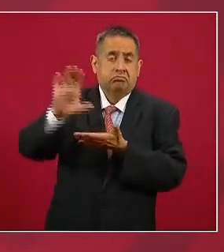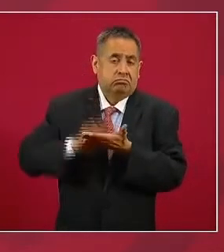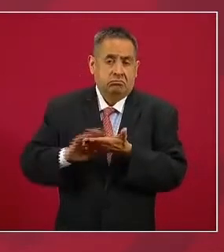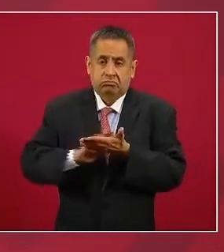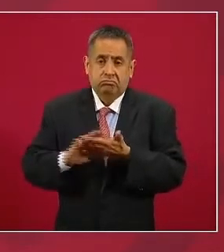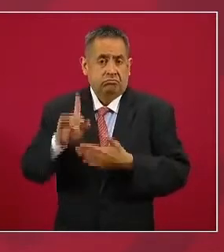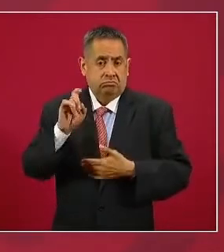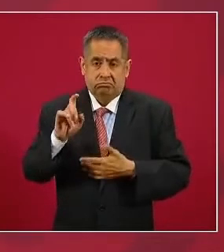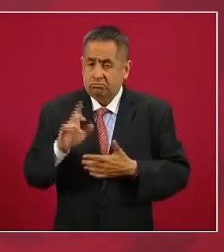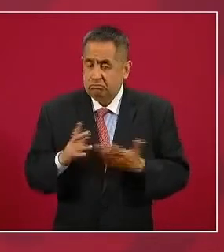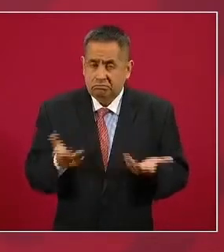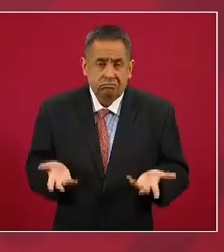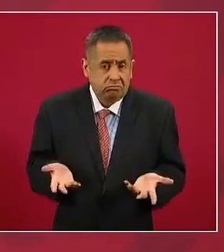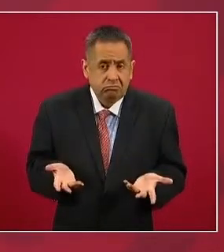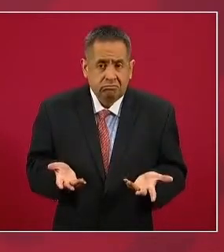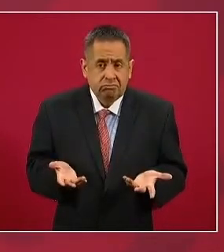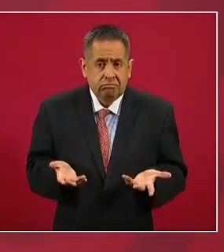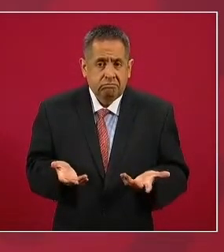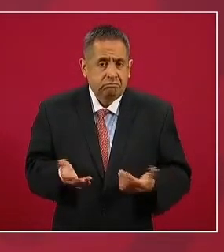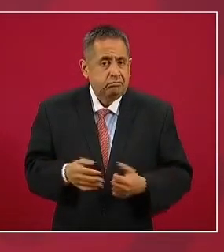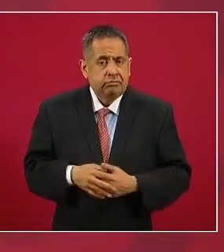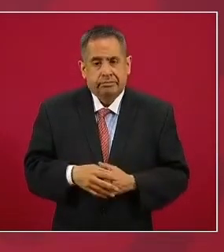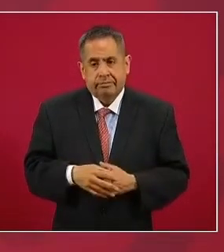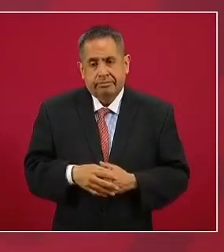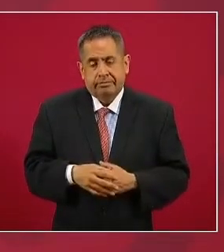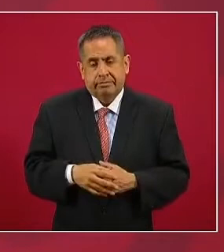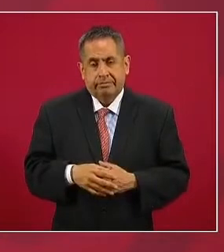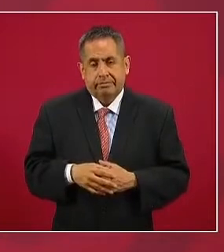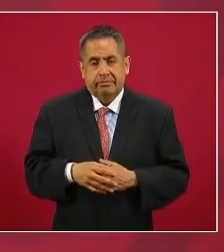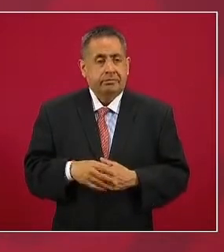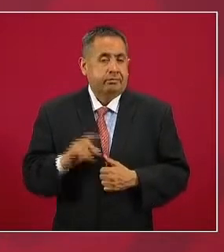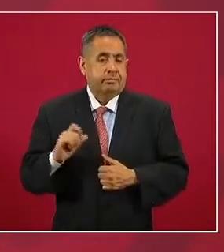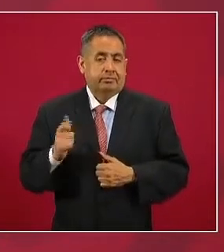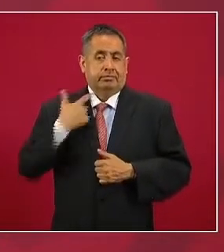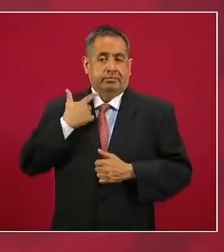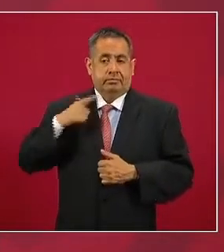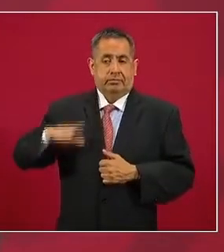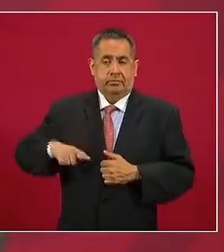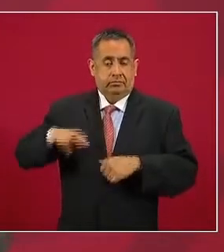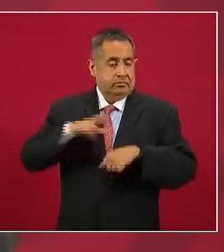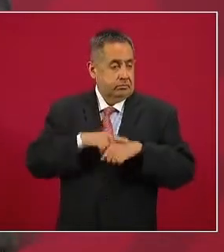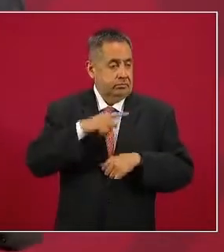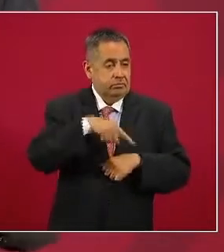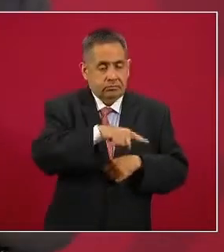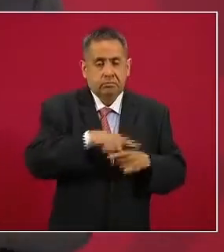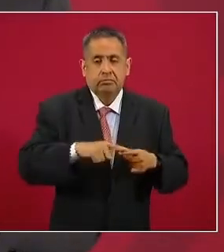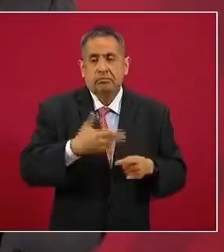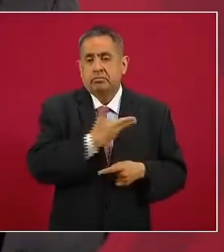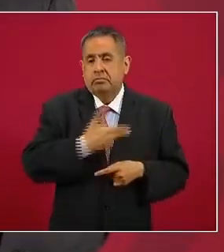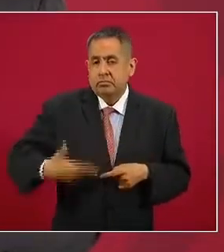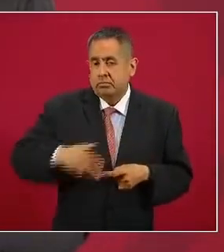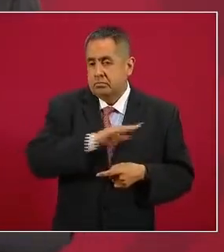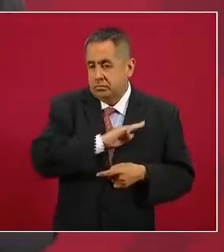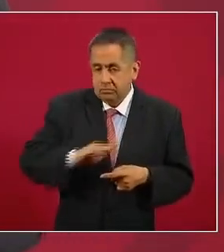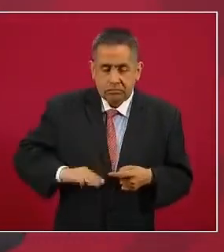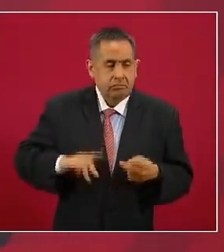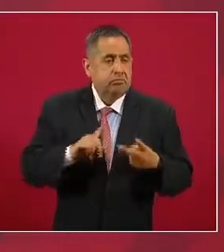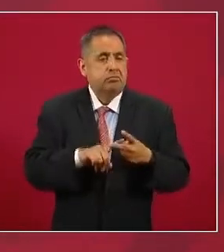compromiso los exgobernadores que participan presidentes municipales